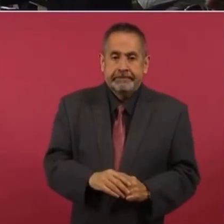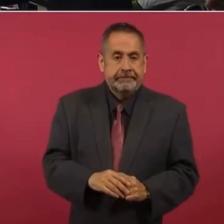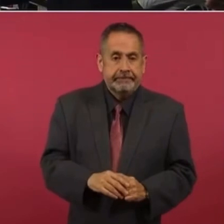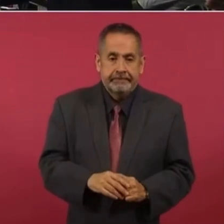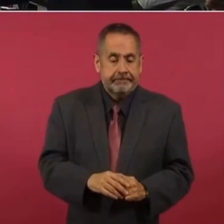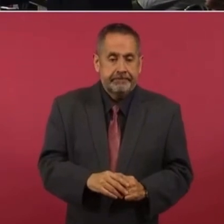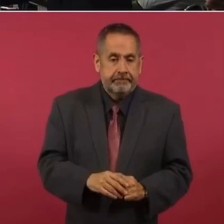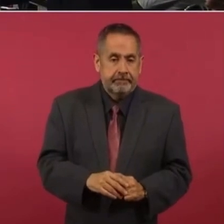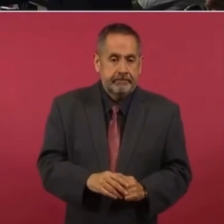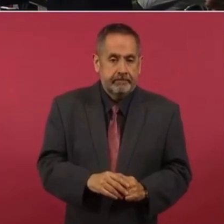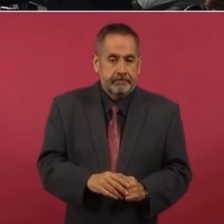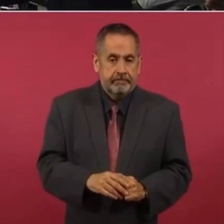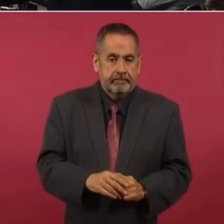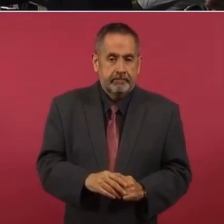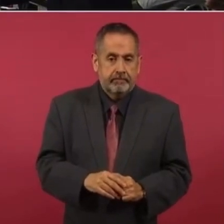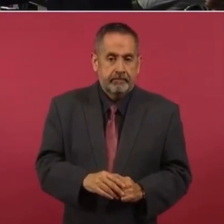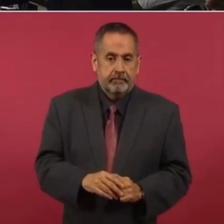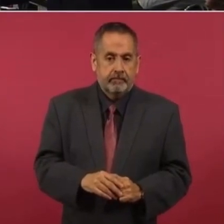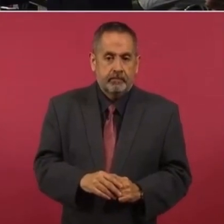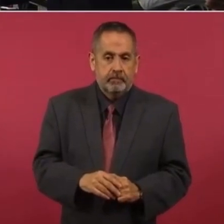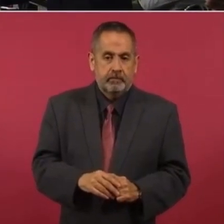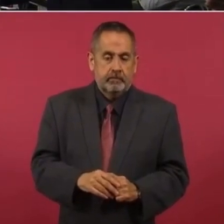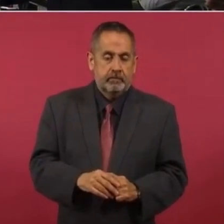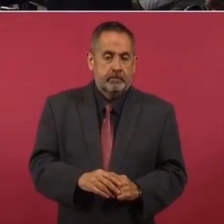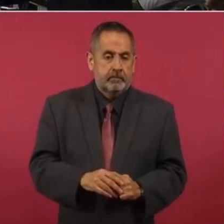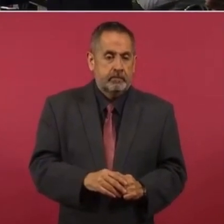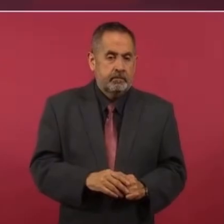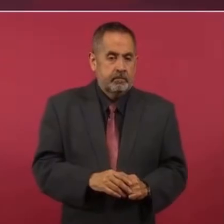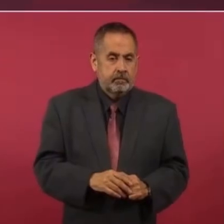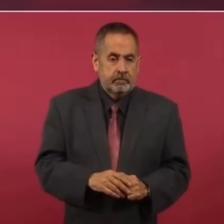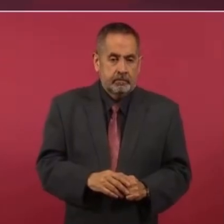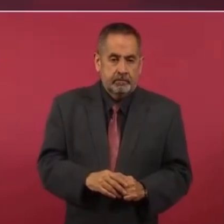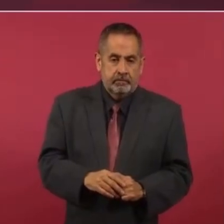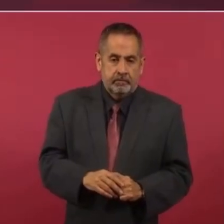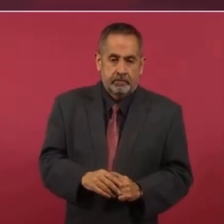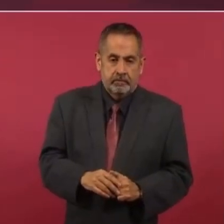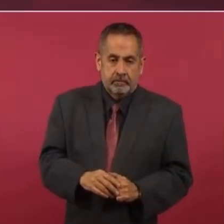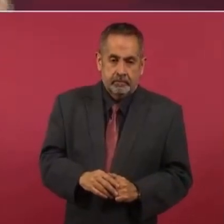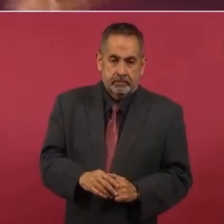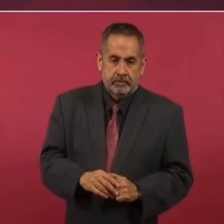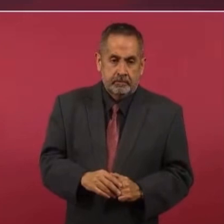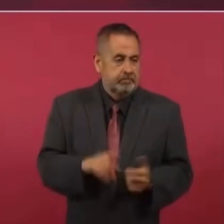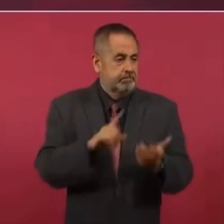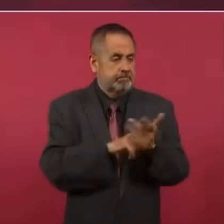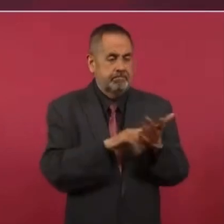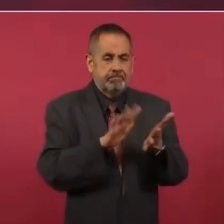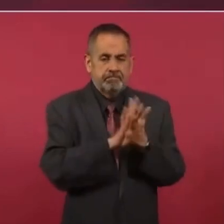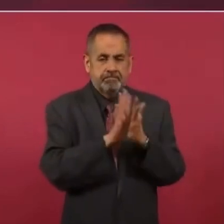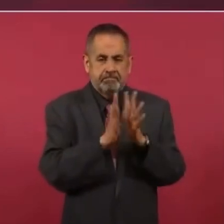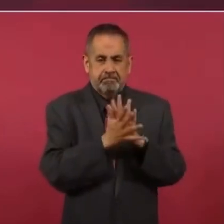crearon una banda,